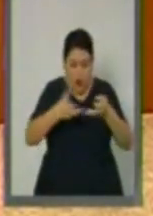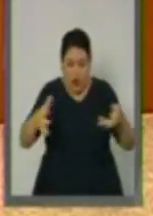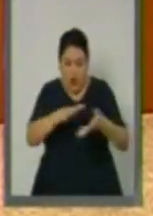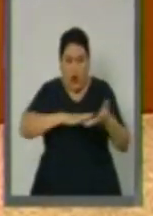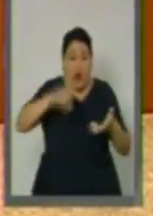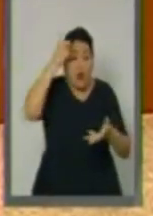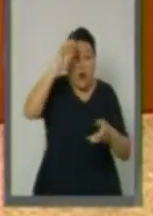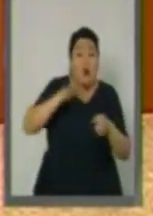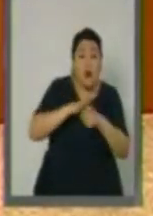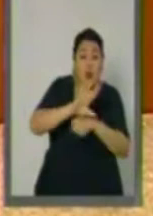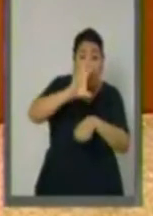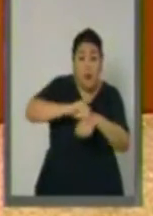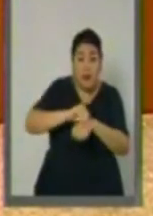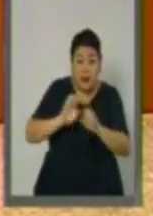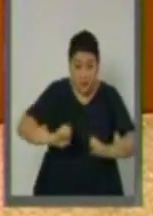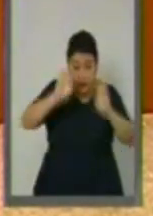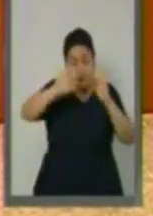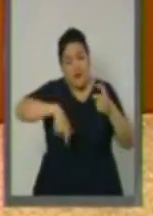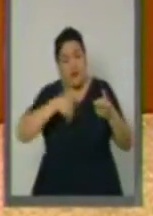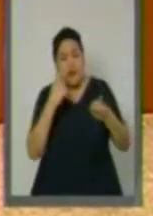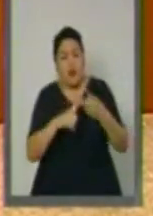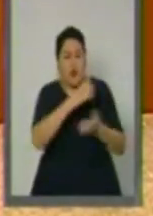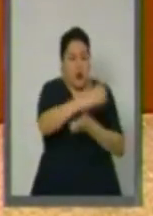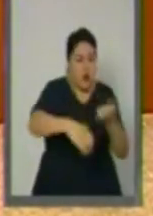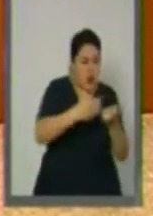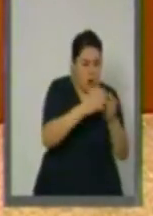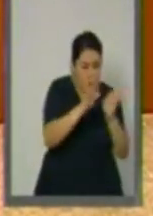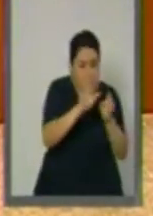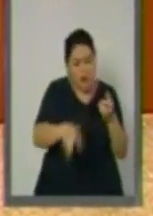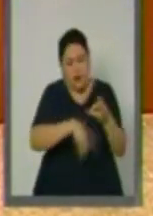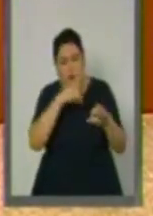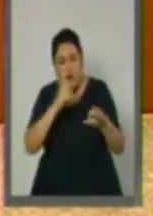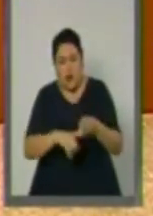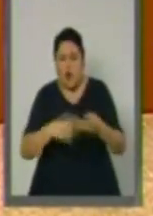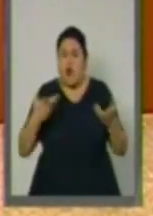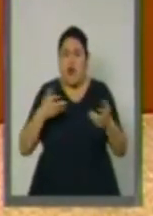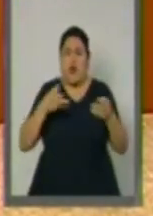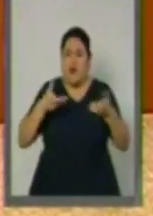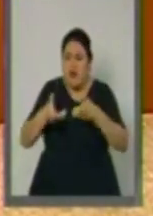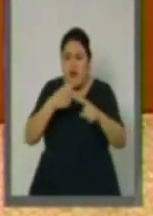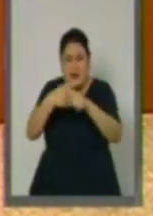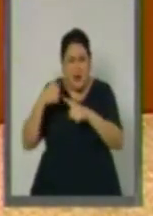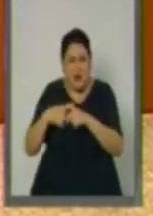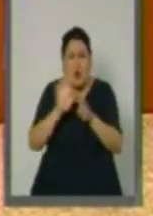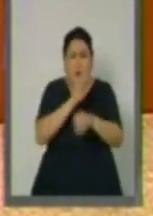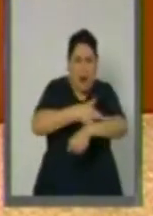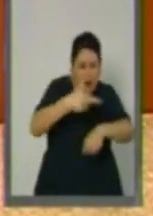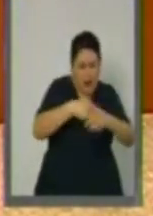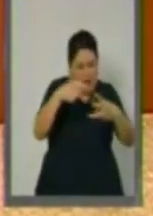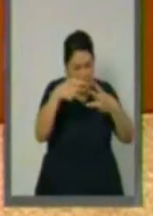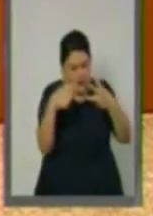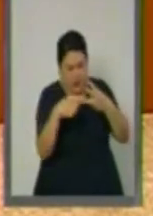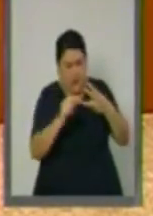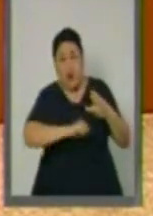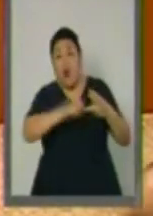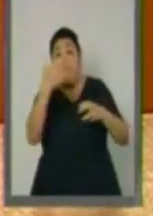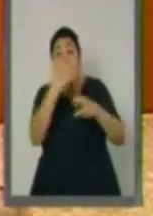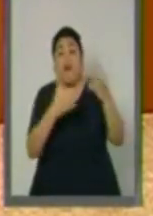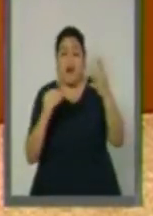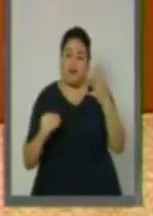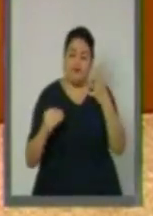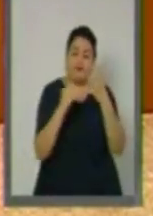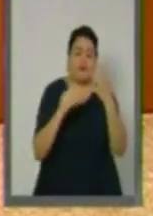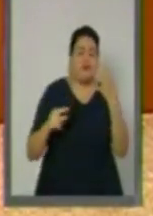planes de desarrollo urbano e inversión en infraestructura de mitigación. No obstante ello, se considera que también debe existir una